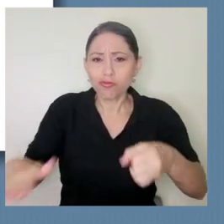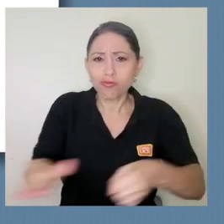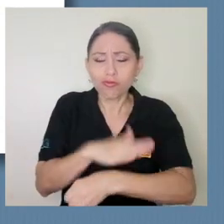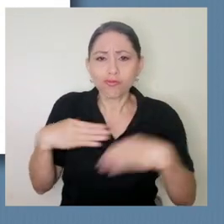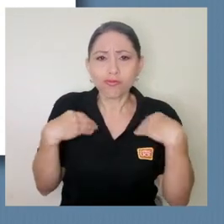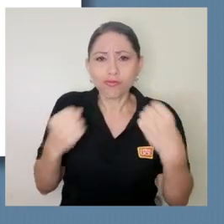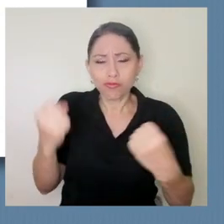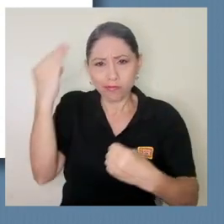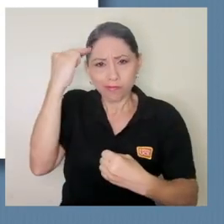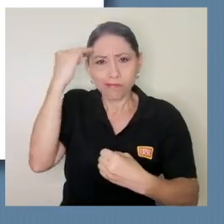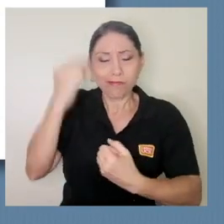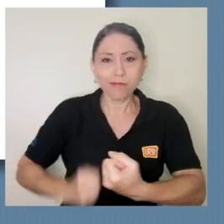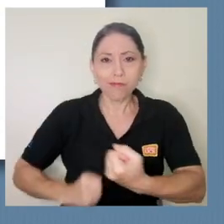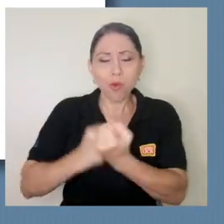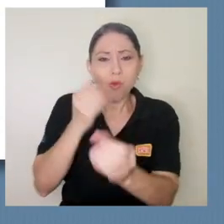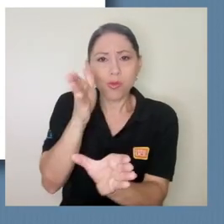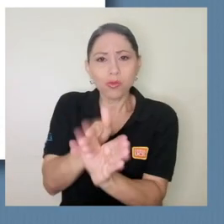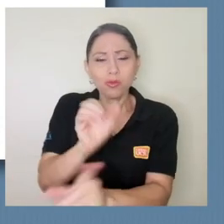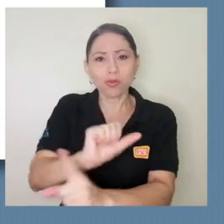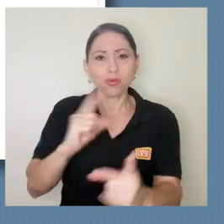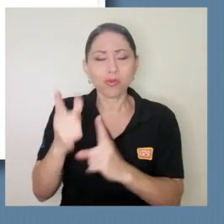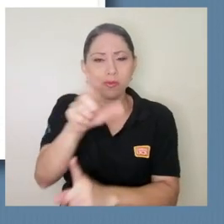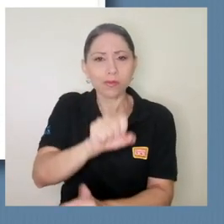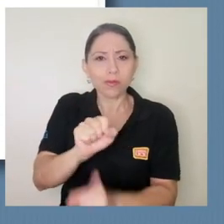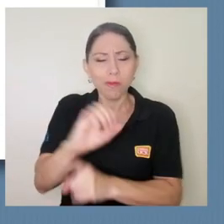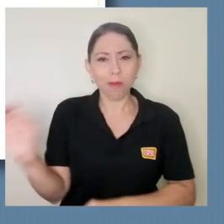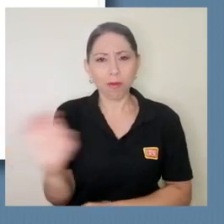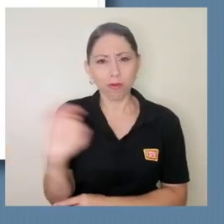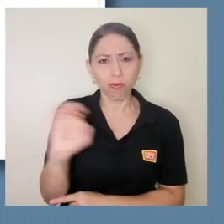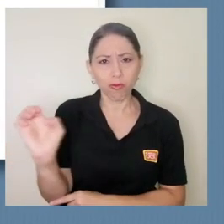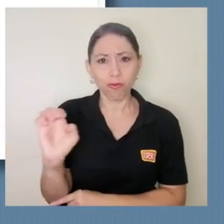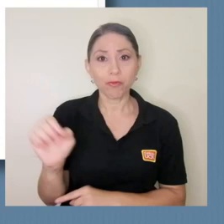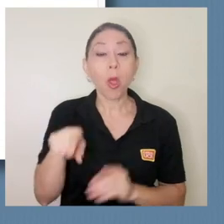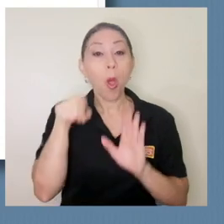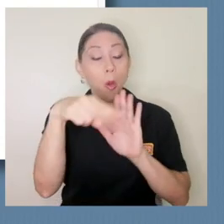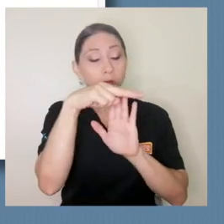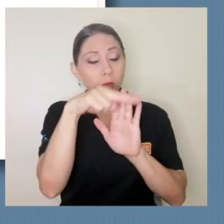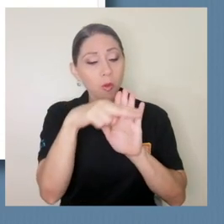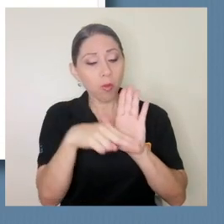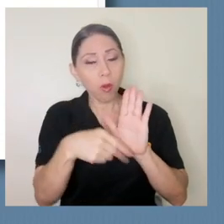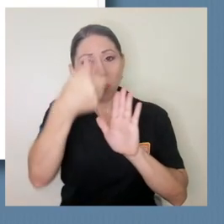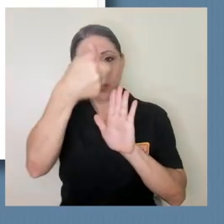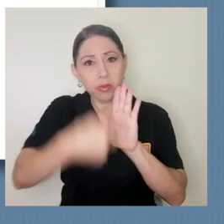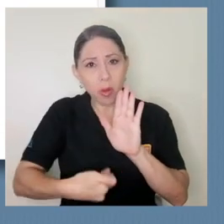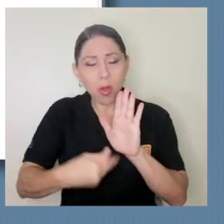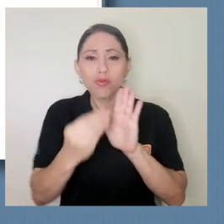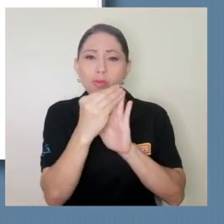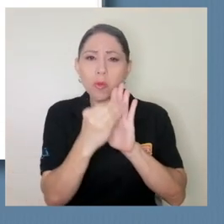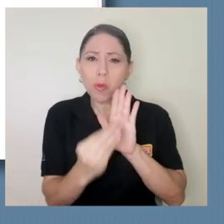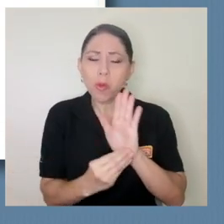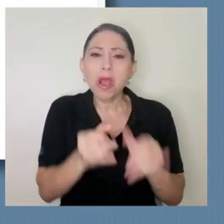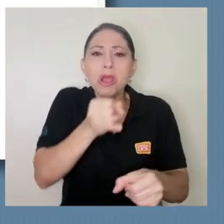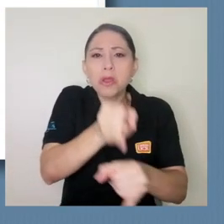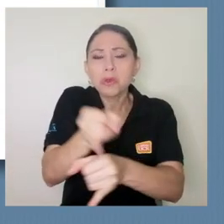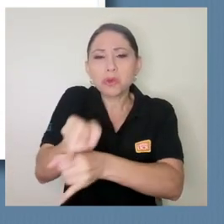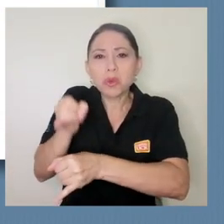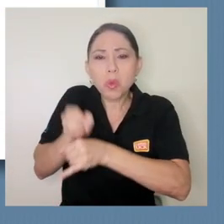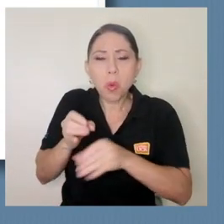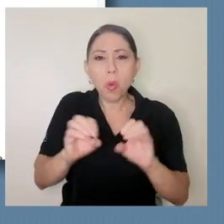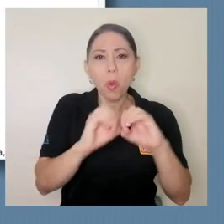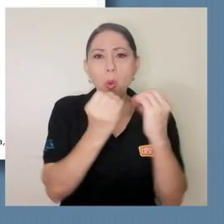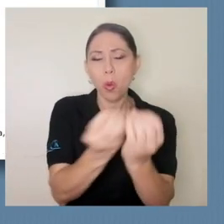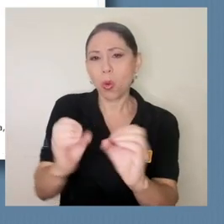y apoyo psicosocial en situaciones de emergencia. En esta norma se establecen una serie de instituciones o de organizaciones